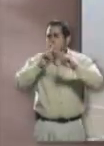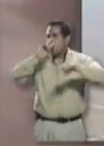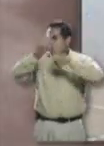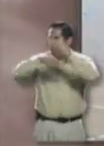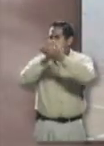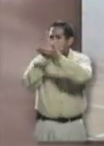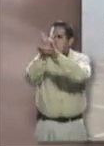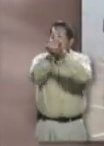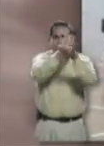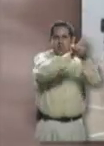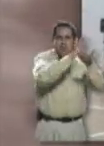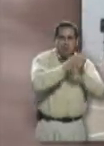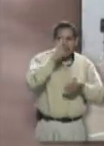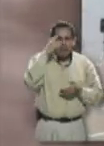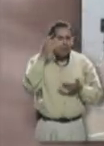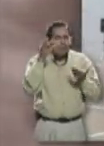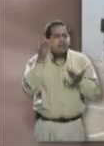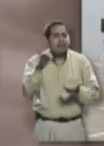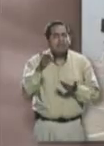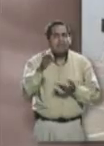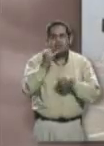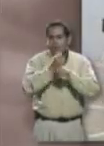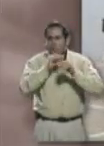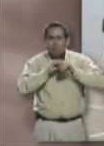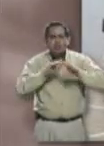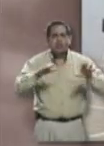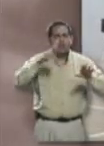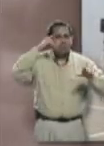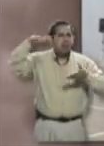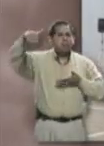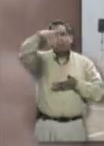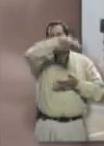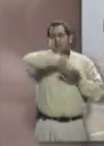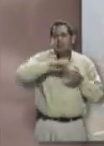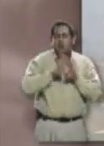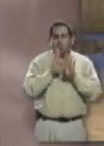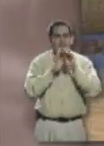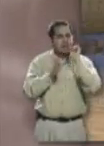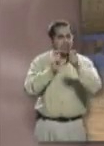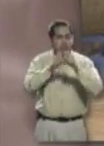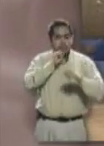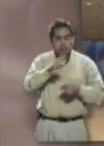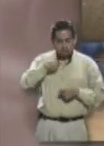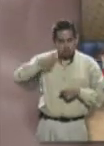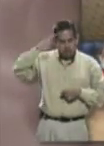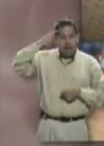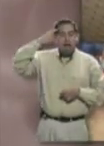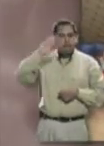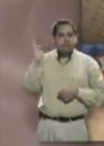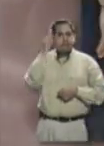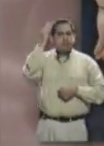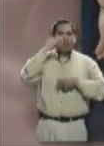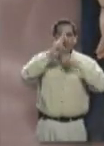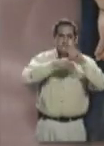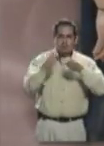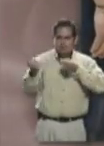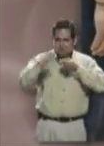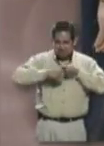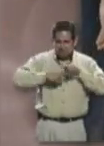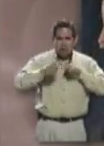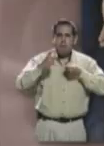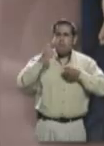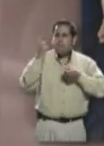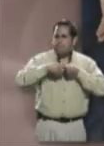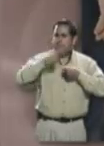los deportivos que vean y que pidan informes para que nosotros mismos como federación los